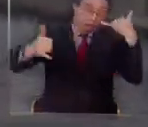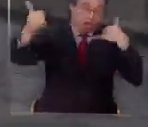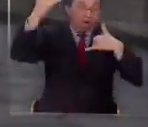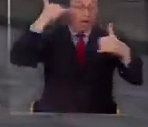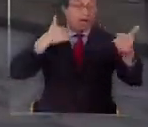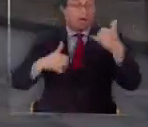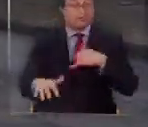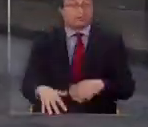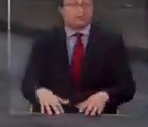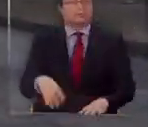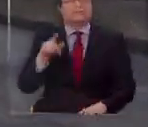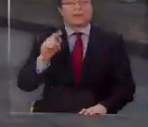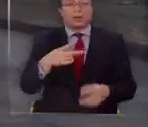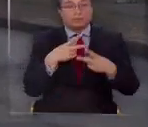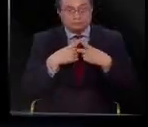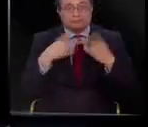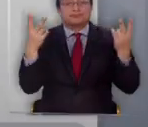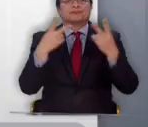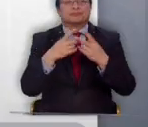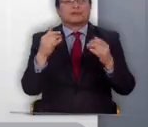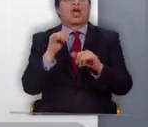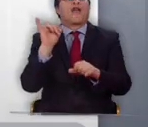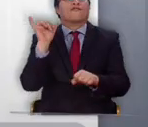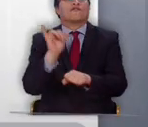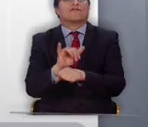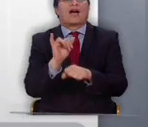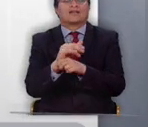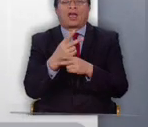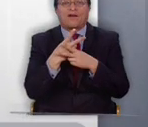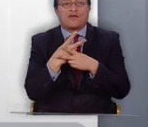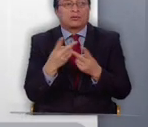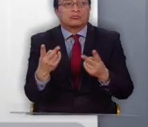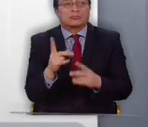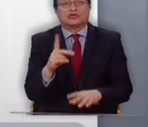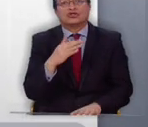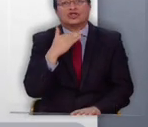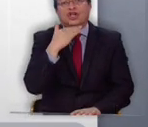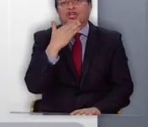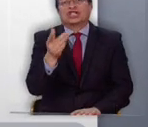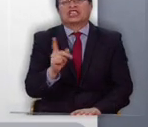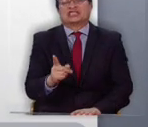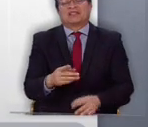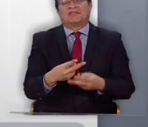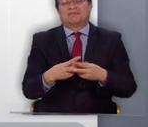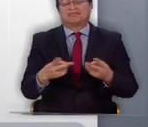Hice una contracampaña denunciando que la información era falsa, pero no sirvió de mucho.